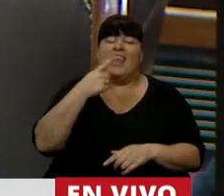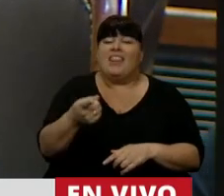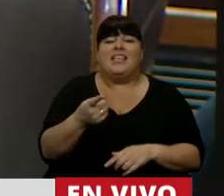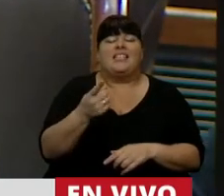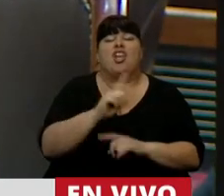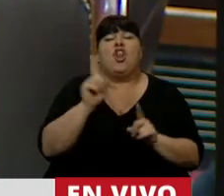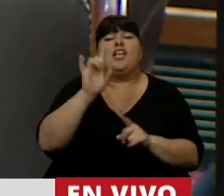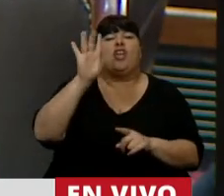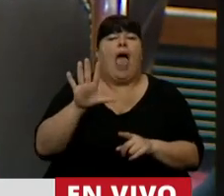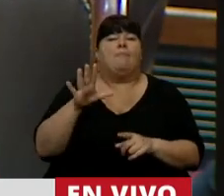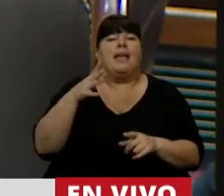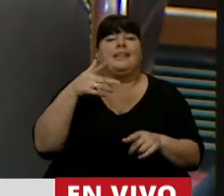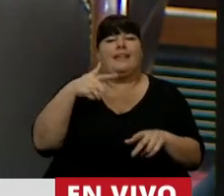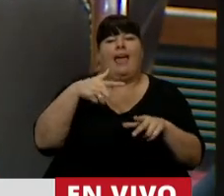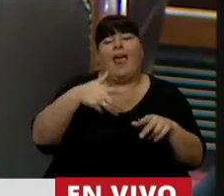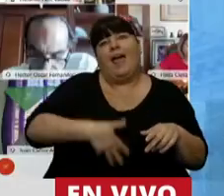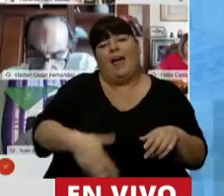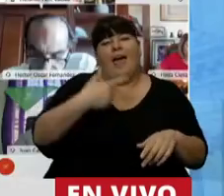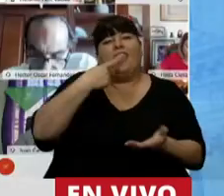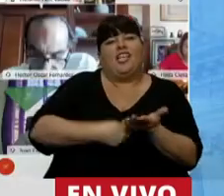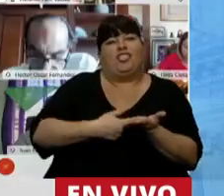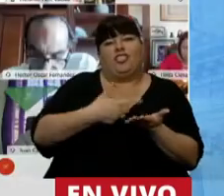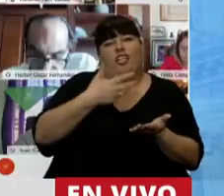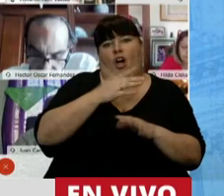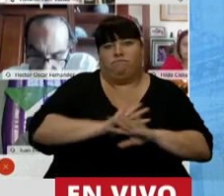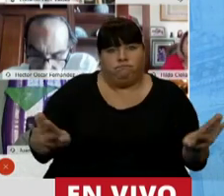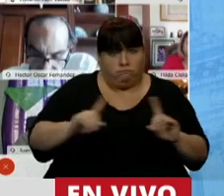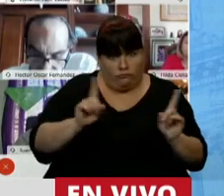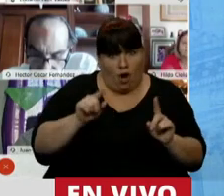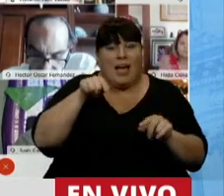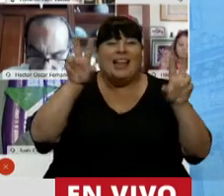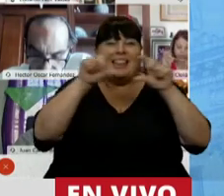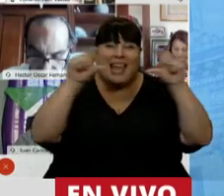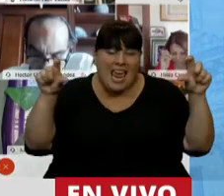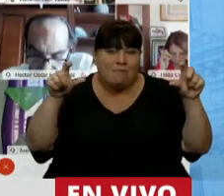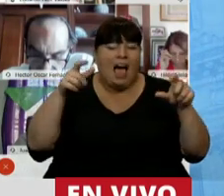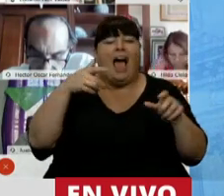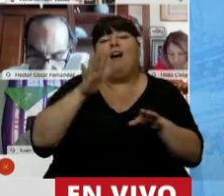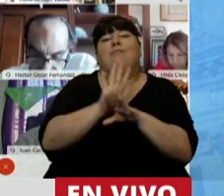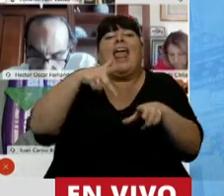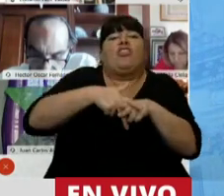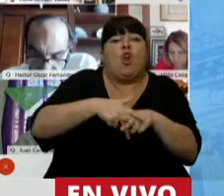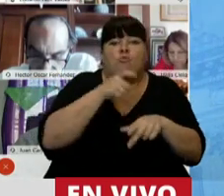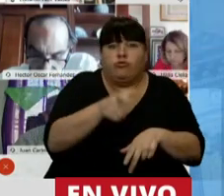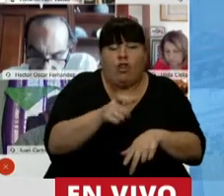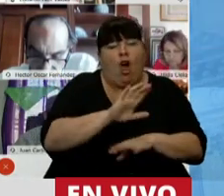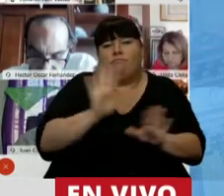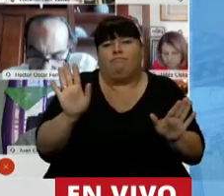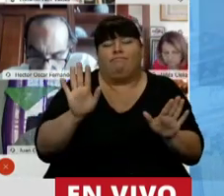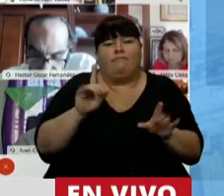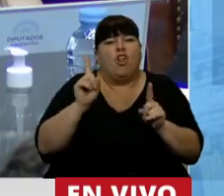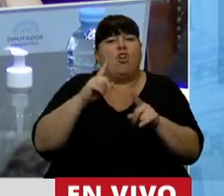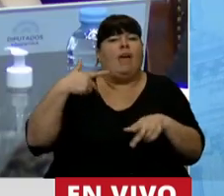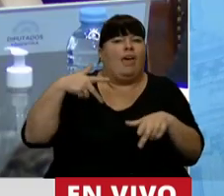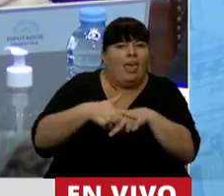que no se trata de una interrupción voluntaria del embarazo, ya que este término, interrupción, refiere a detener